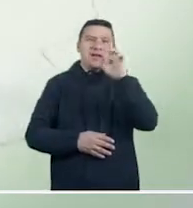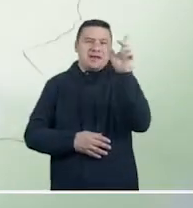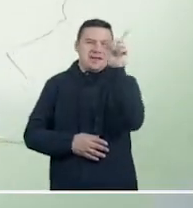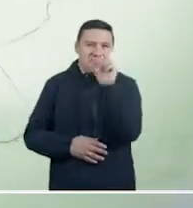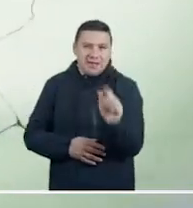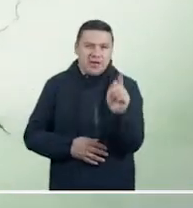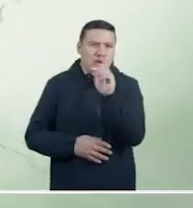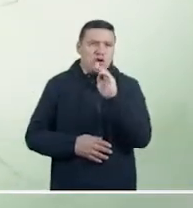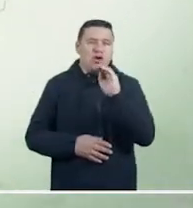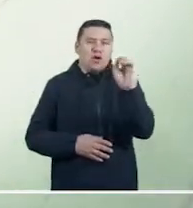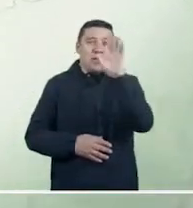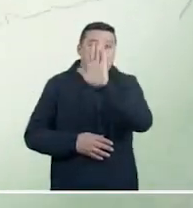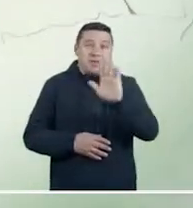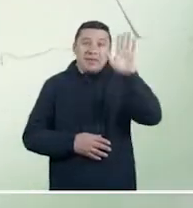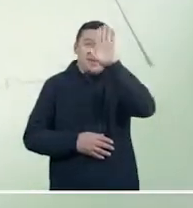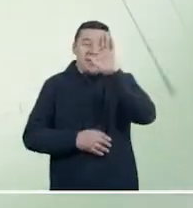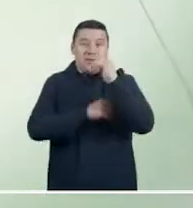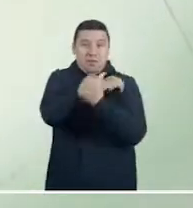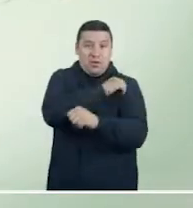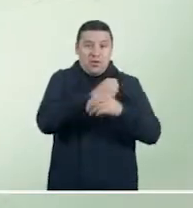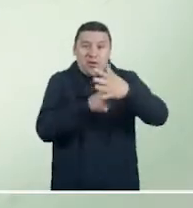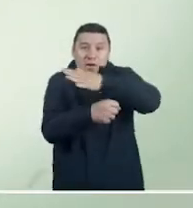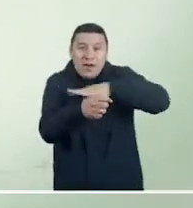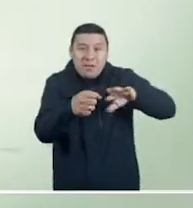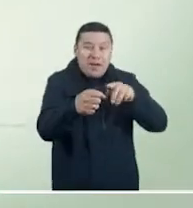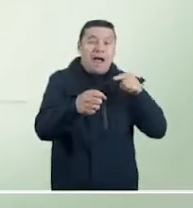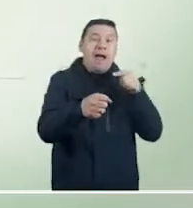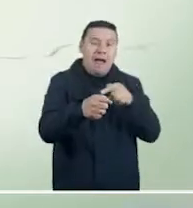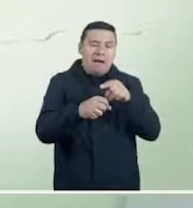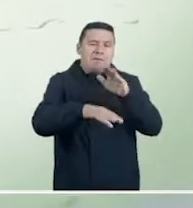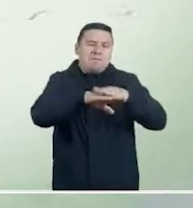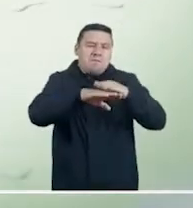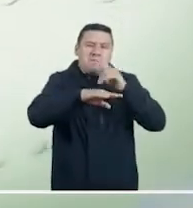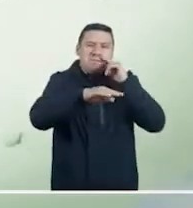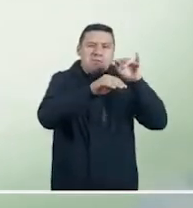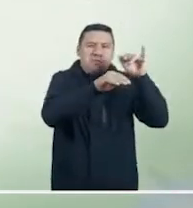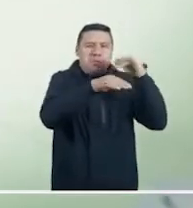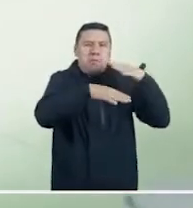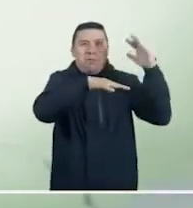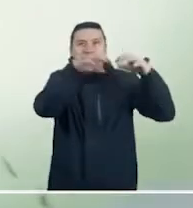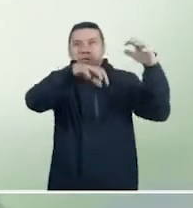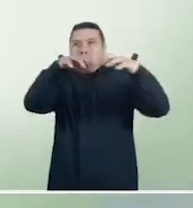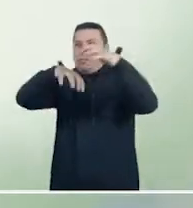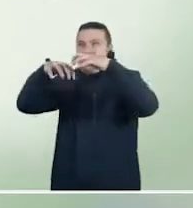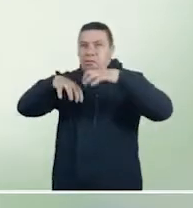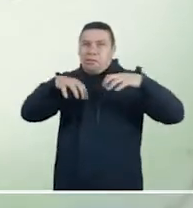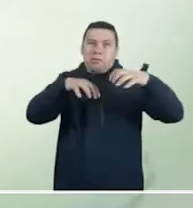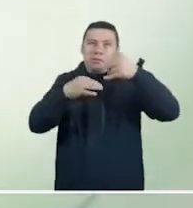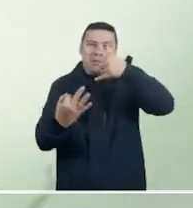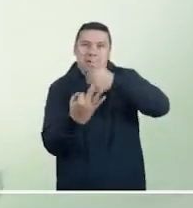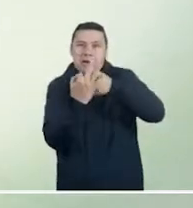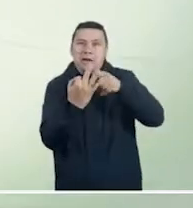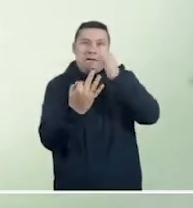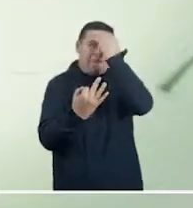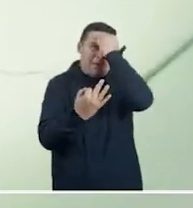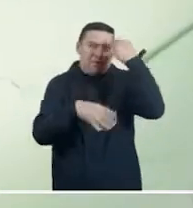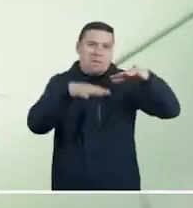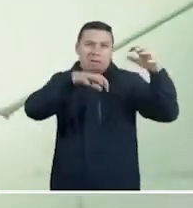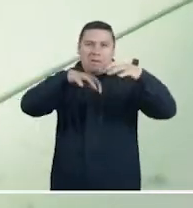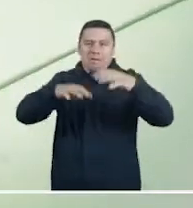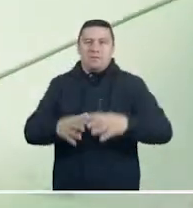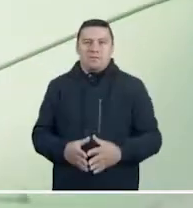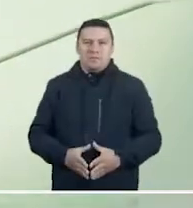Caldas, Risaralda y Oriente de los departamentos de Boyacá y Cundinamarca, se anuncian las precipitaciones más intensas de la región andina.